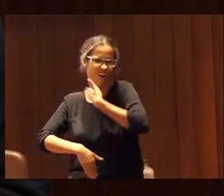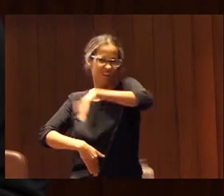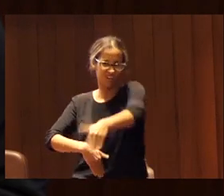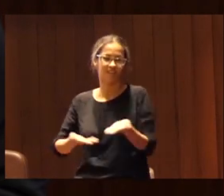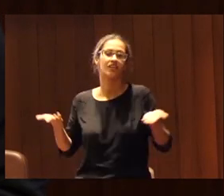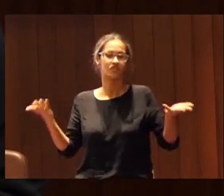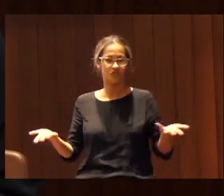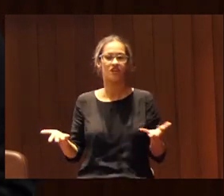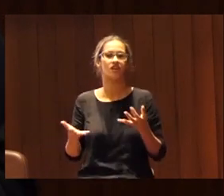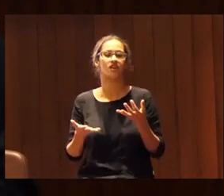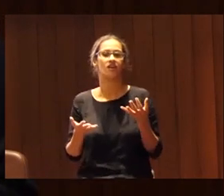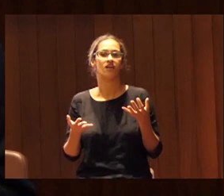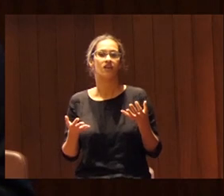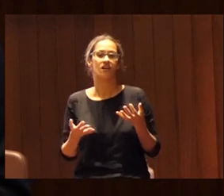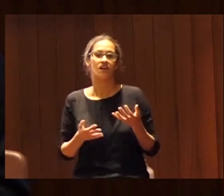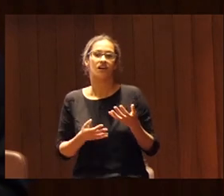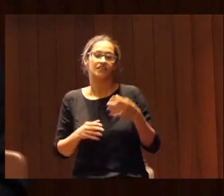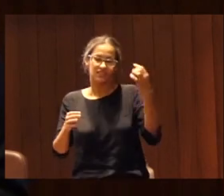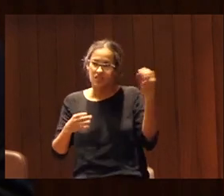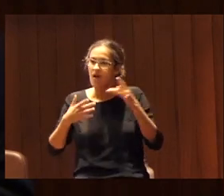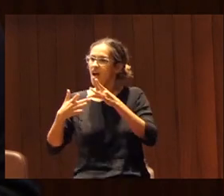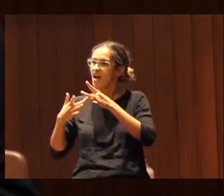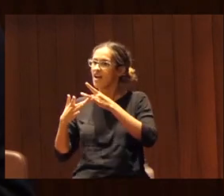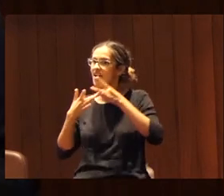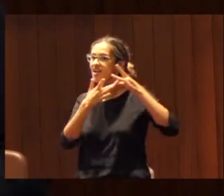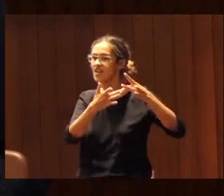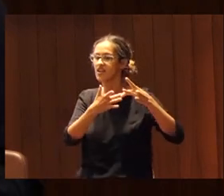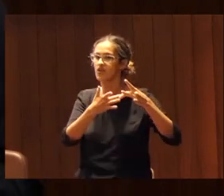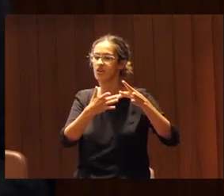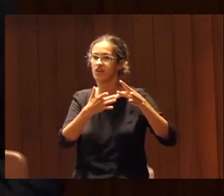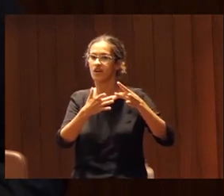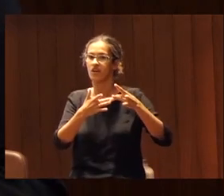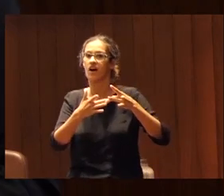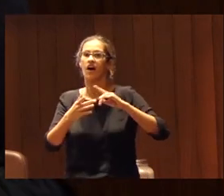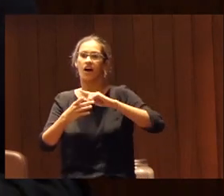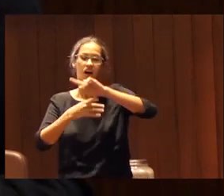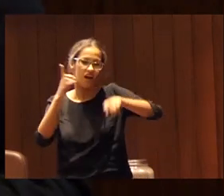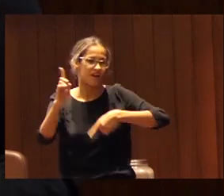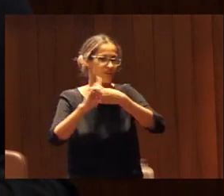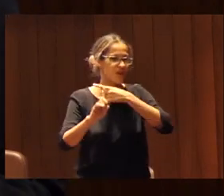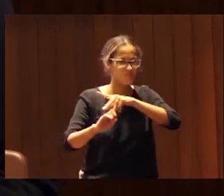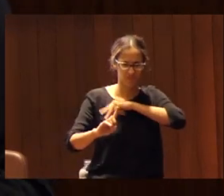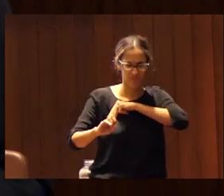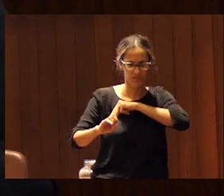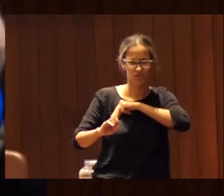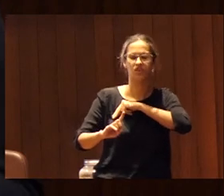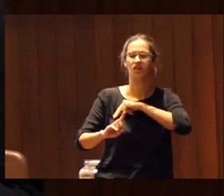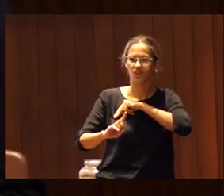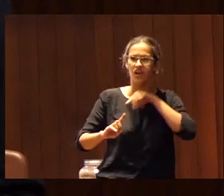potencialidades el liderazgo etcétera hay un previo que es la socialización que ayer lo comentábamos que me está